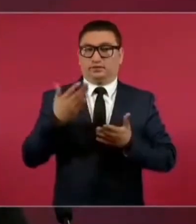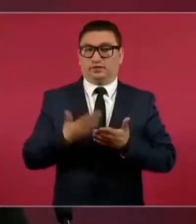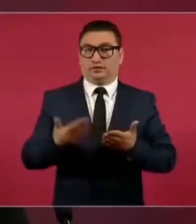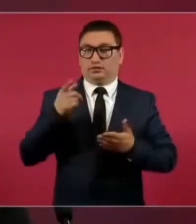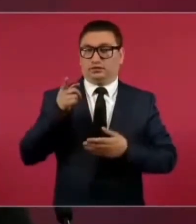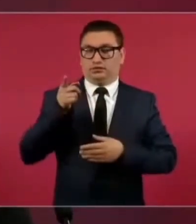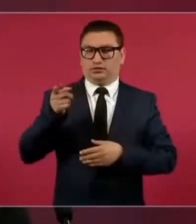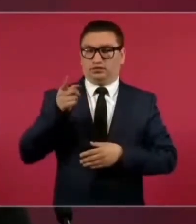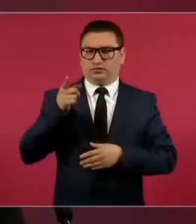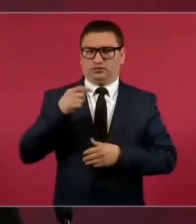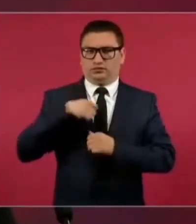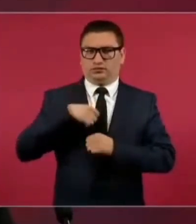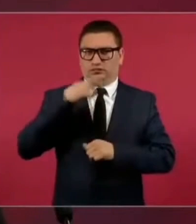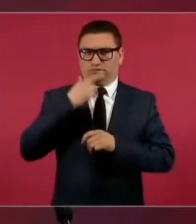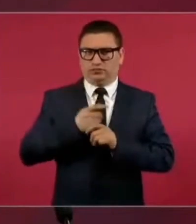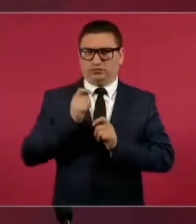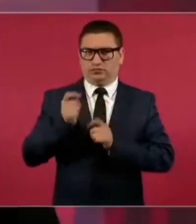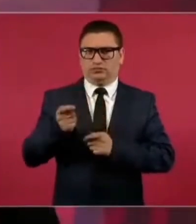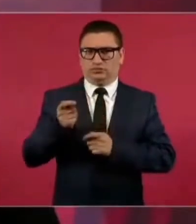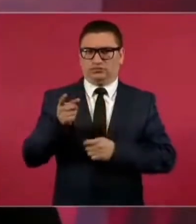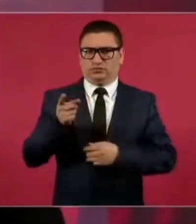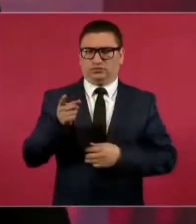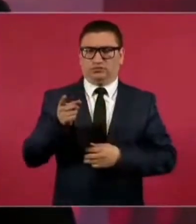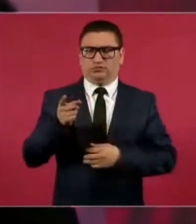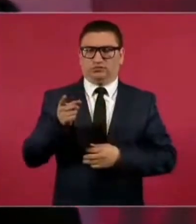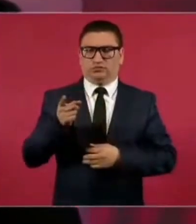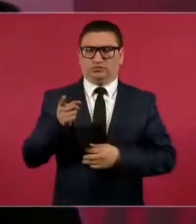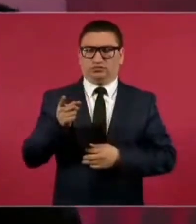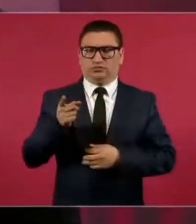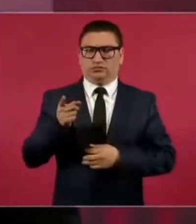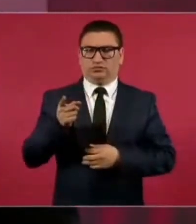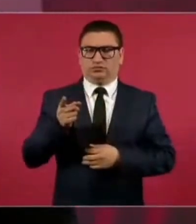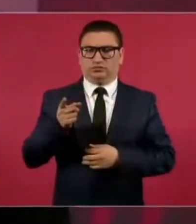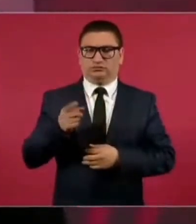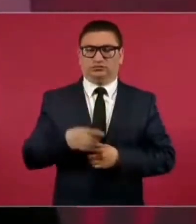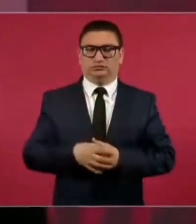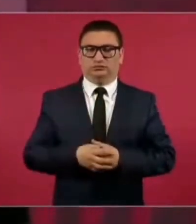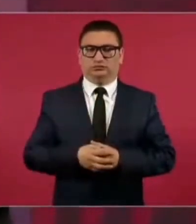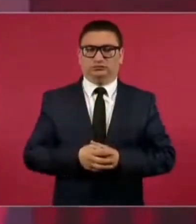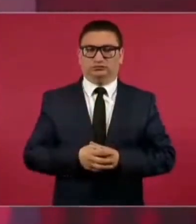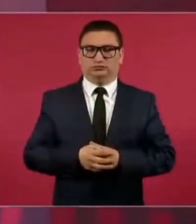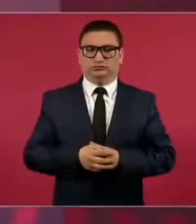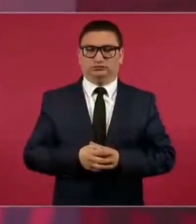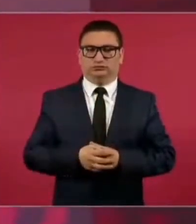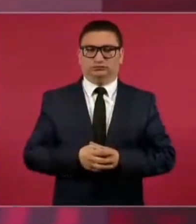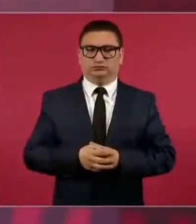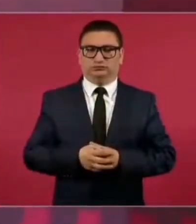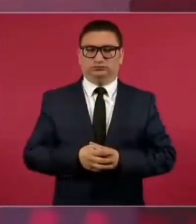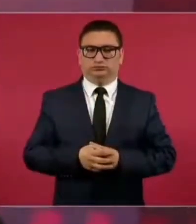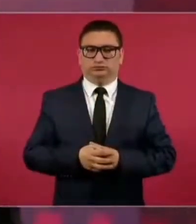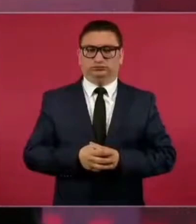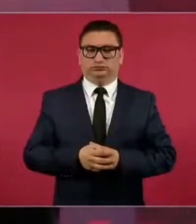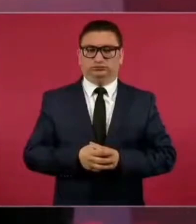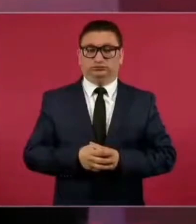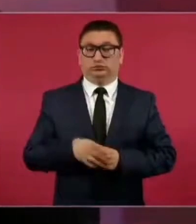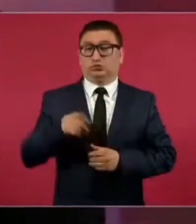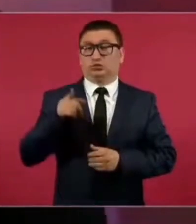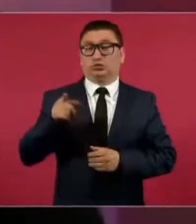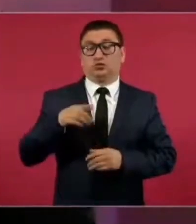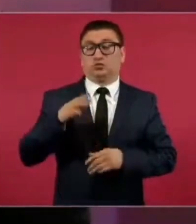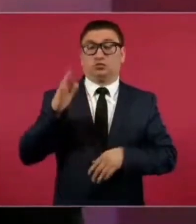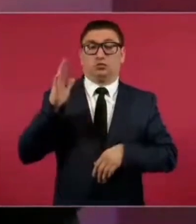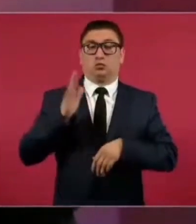el más tenaz